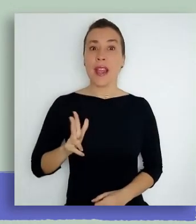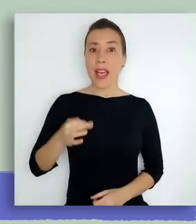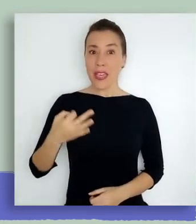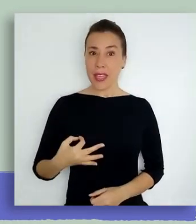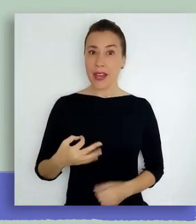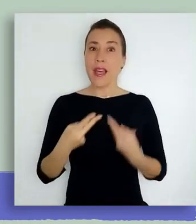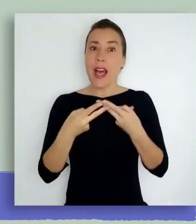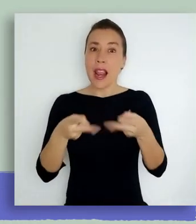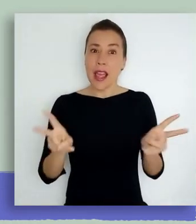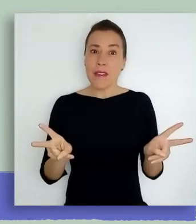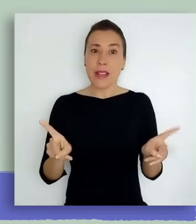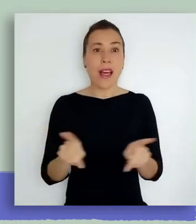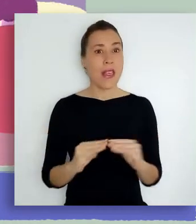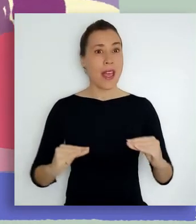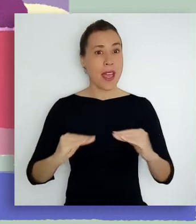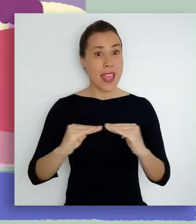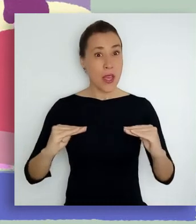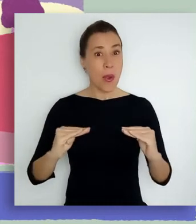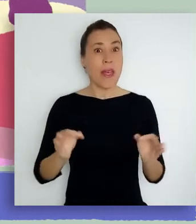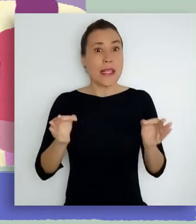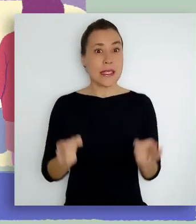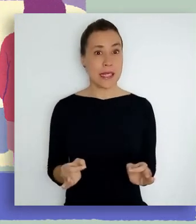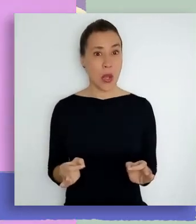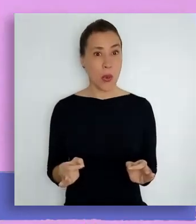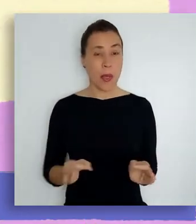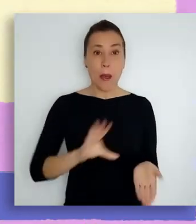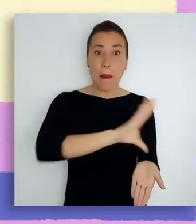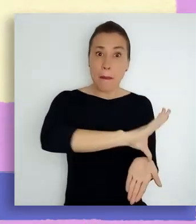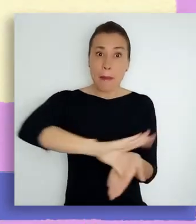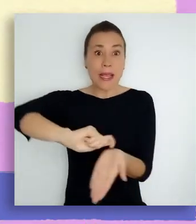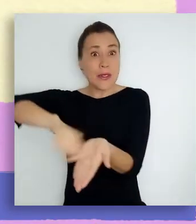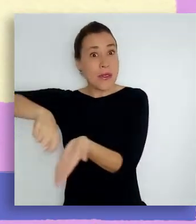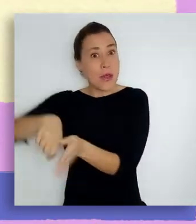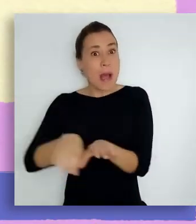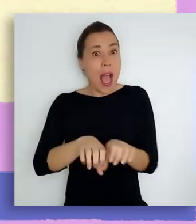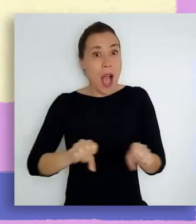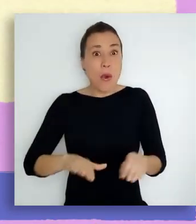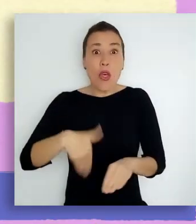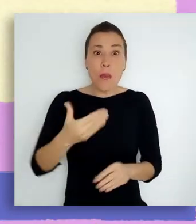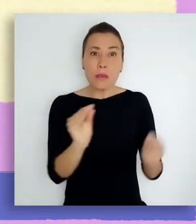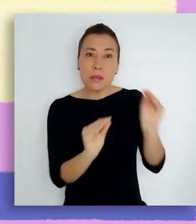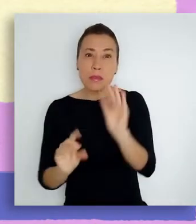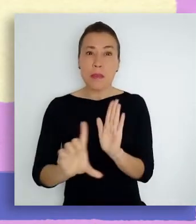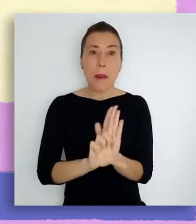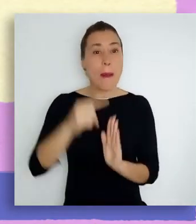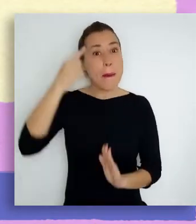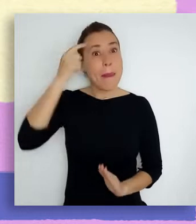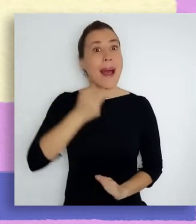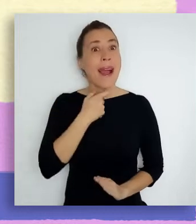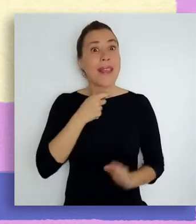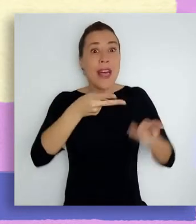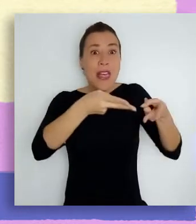con dignidad, libertad, igualdad y seguridad. Los países firman acuerdos y generan leyes para que se